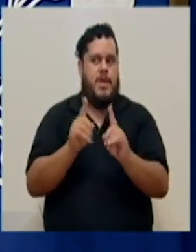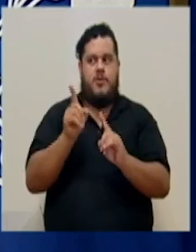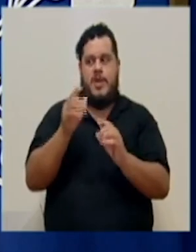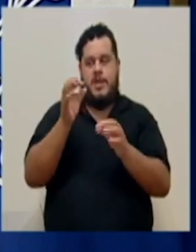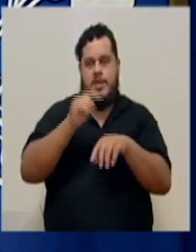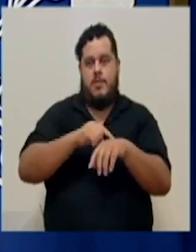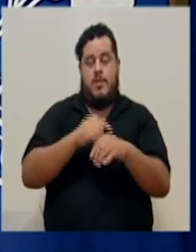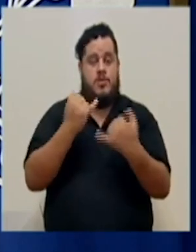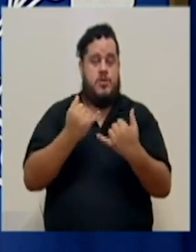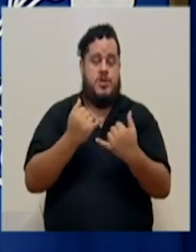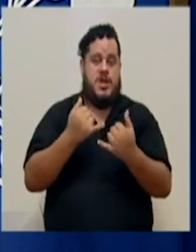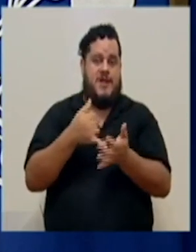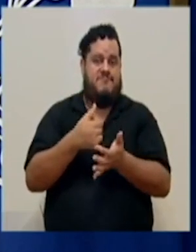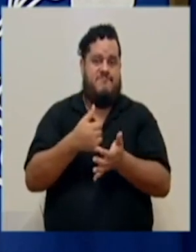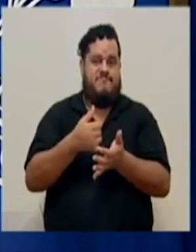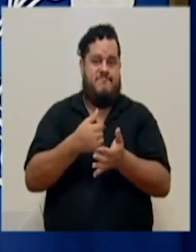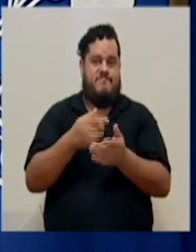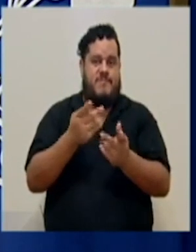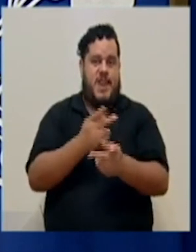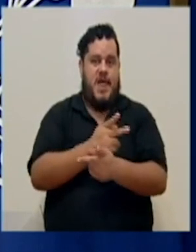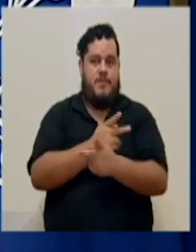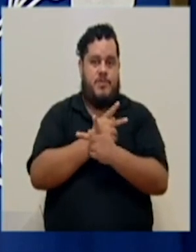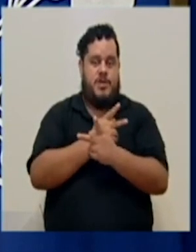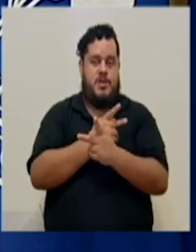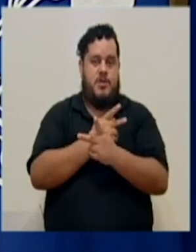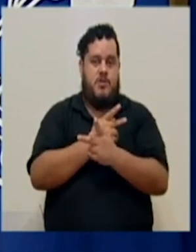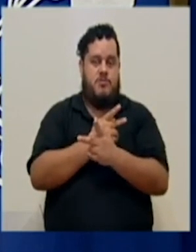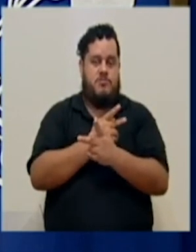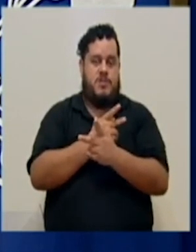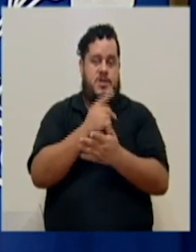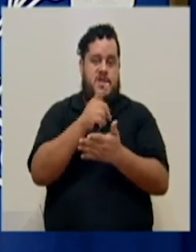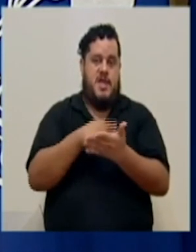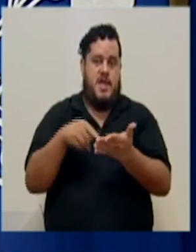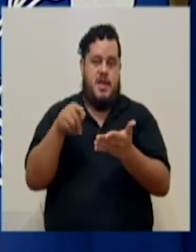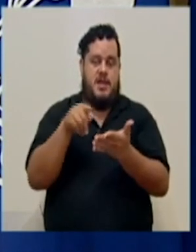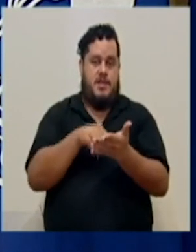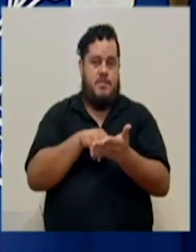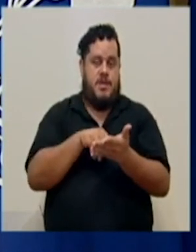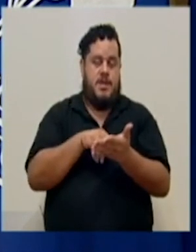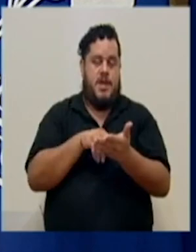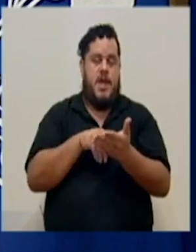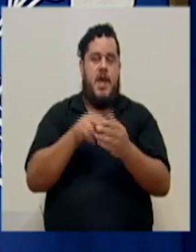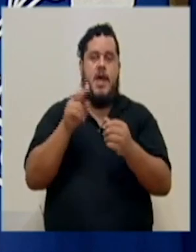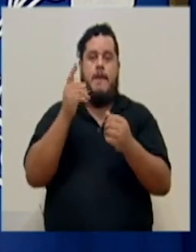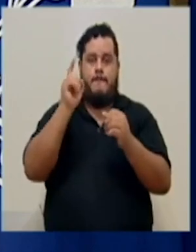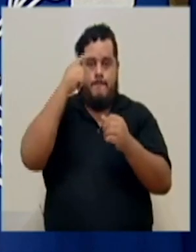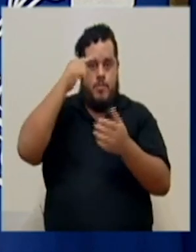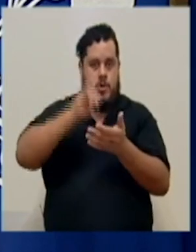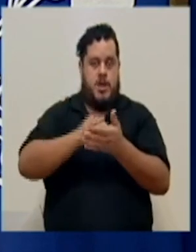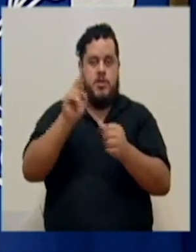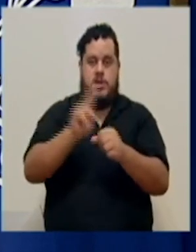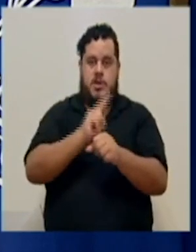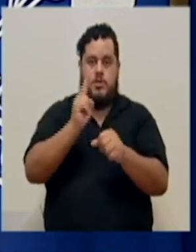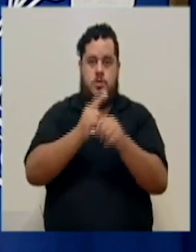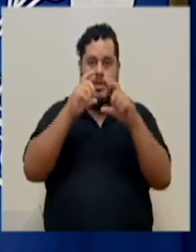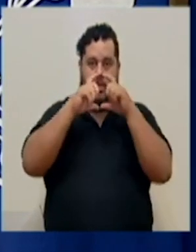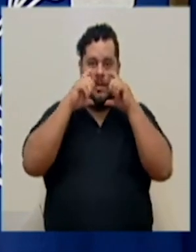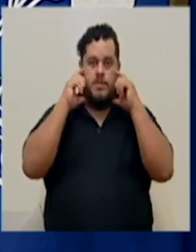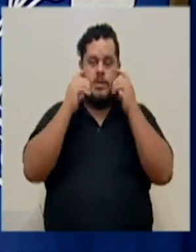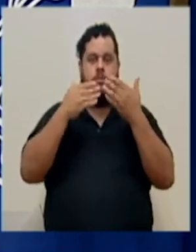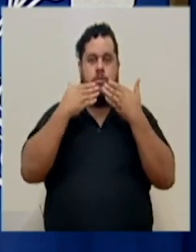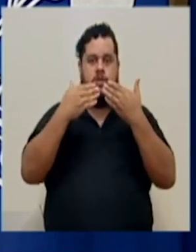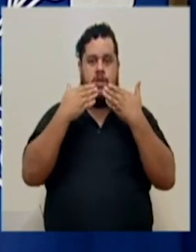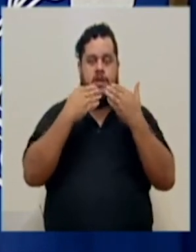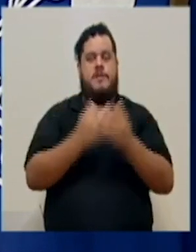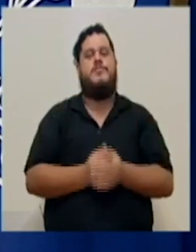ese momento ya se vulnera la protección que existía con el uso constante de la mascarilla. Muchas